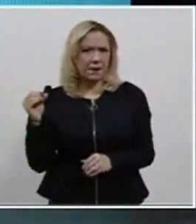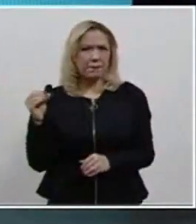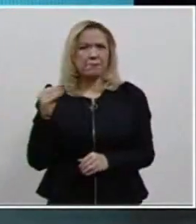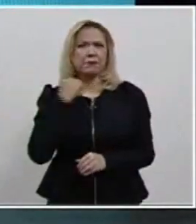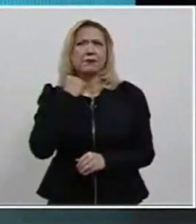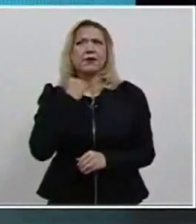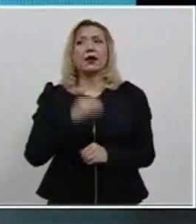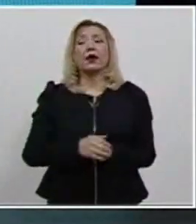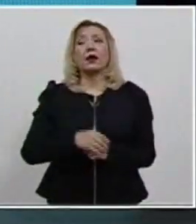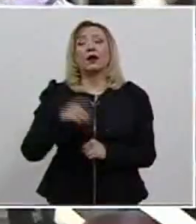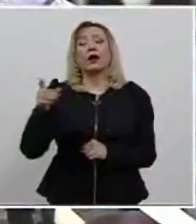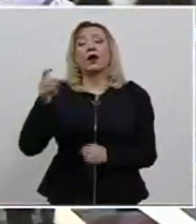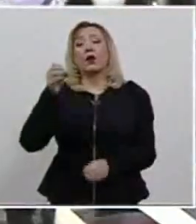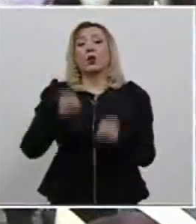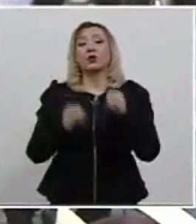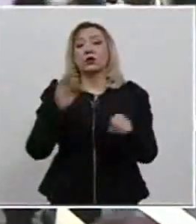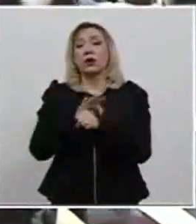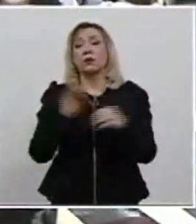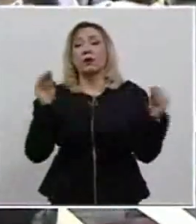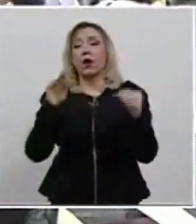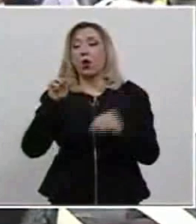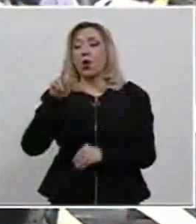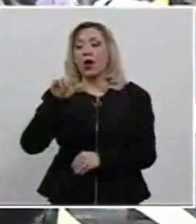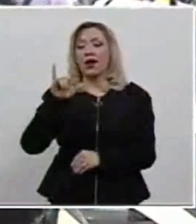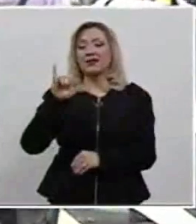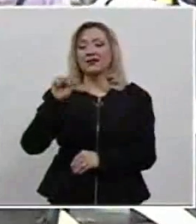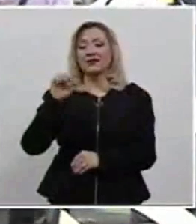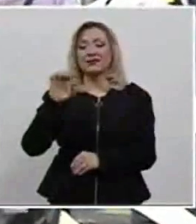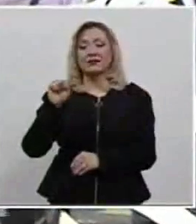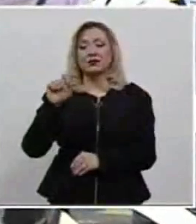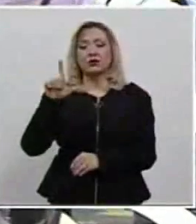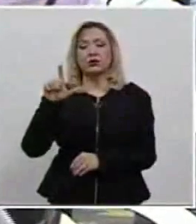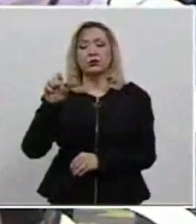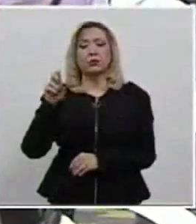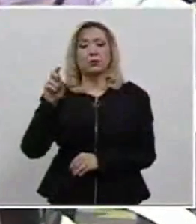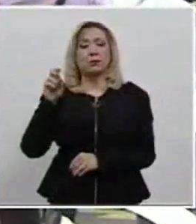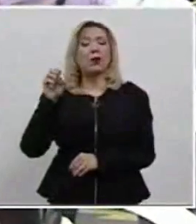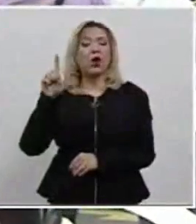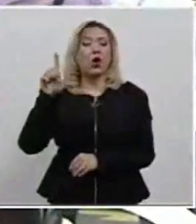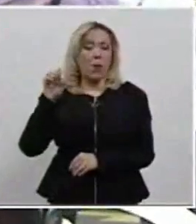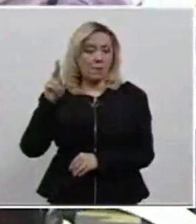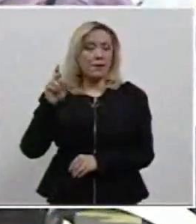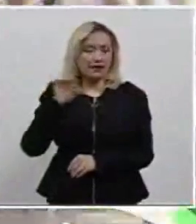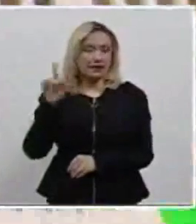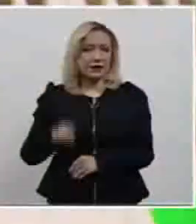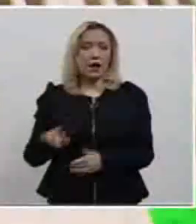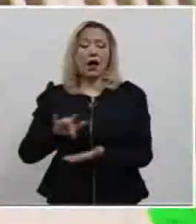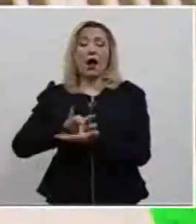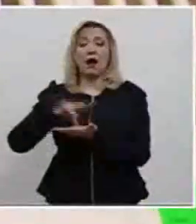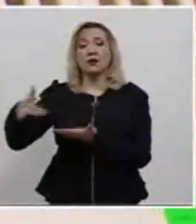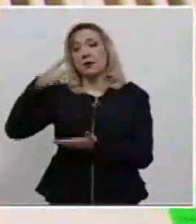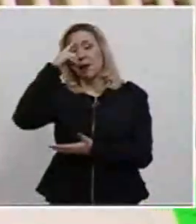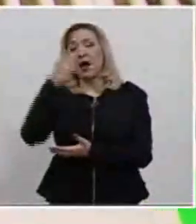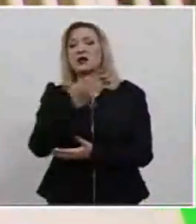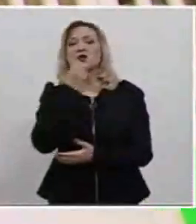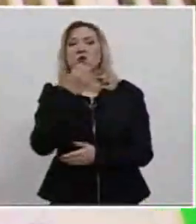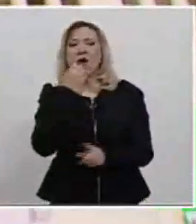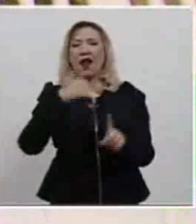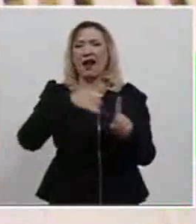través del juicio de amparo, obtuvo una sentencia de alto alcance para combatir el bullying en los planteles escolares.